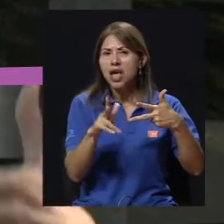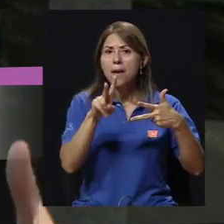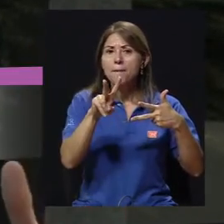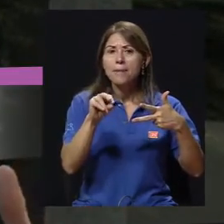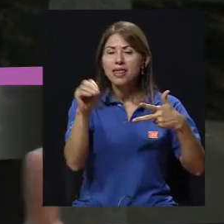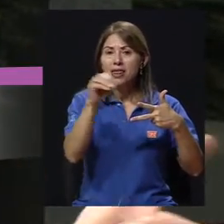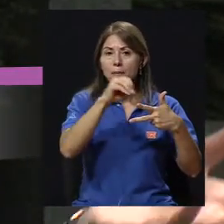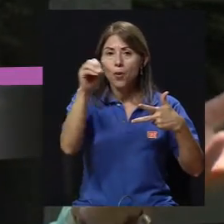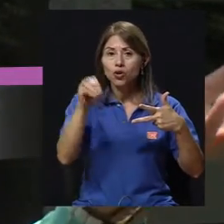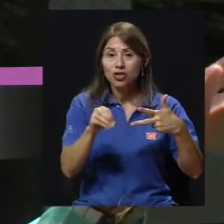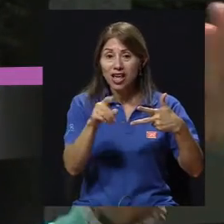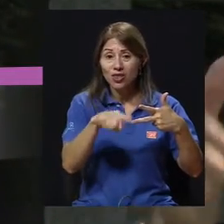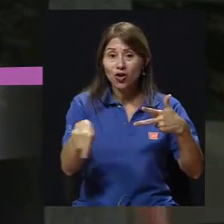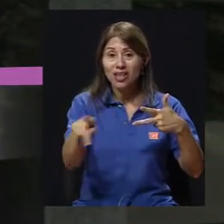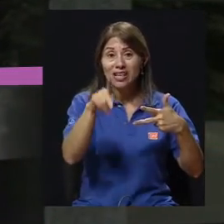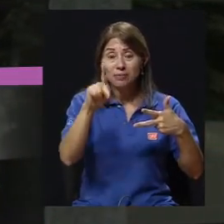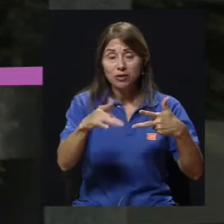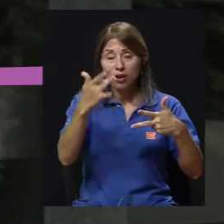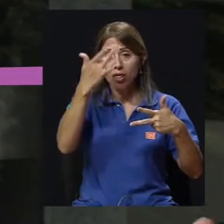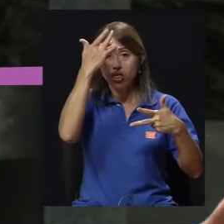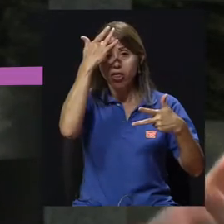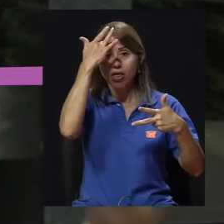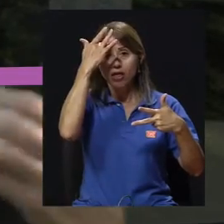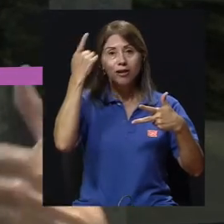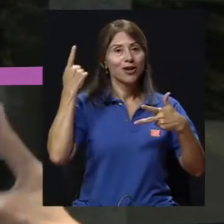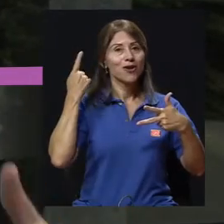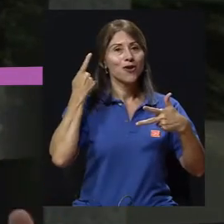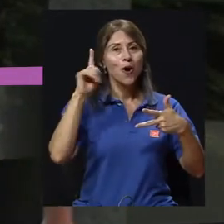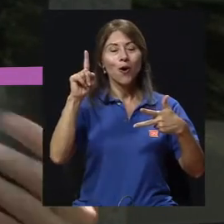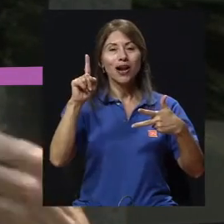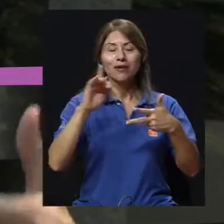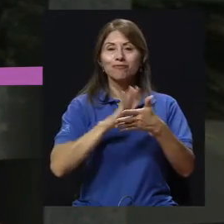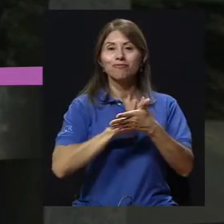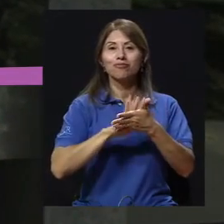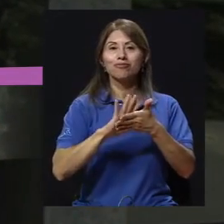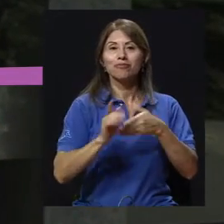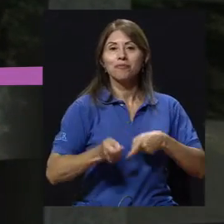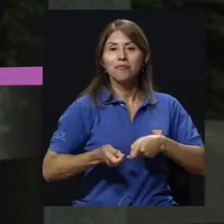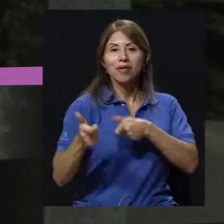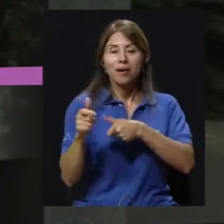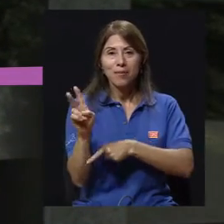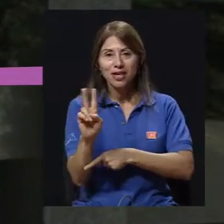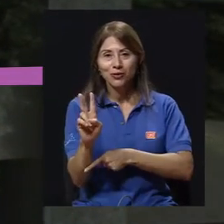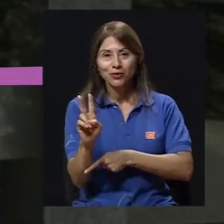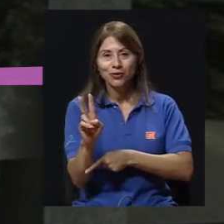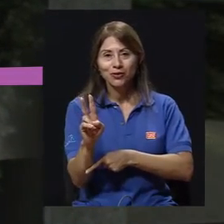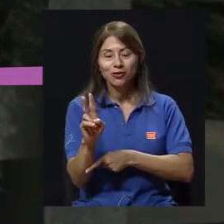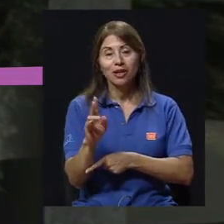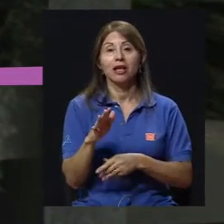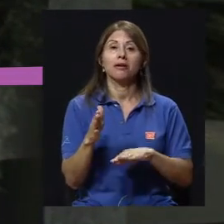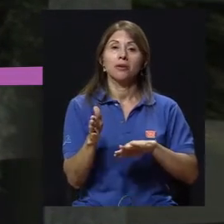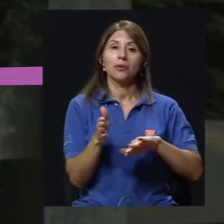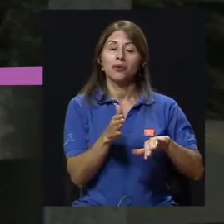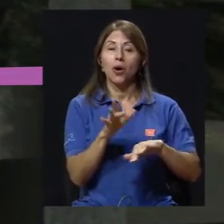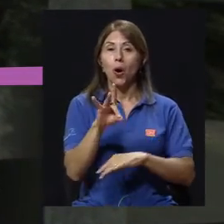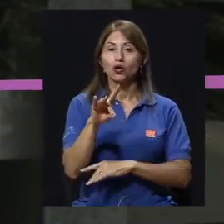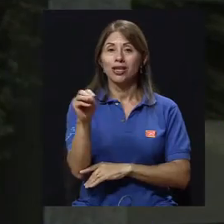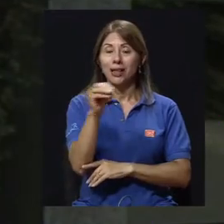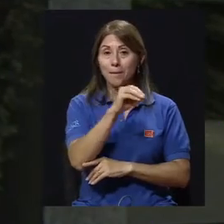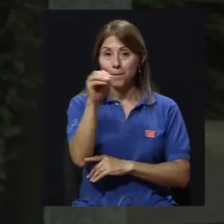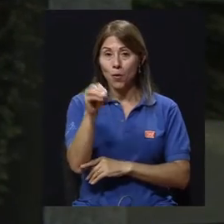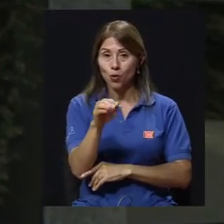espontáneamente hacer una curación, o un aclaramiento, o una eliminación del virus. Hay un 80%